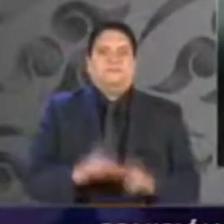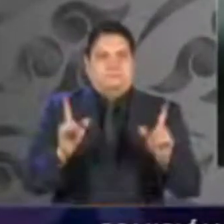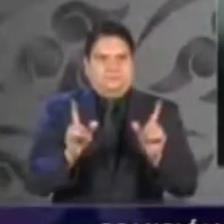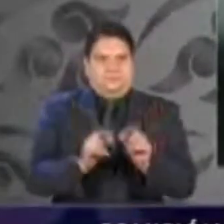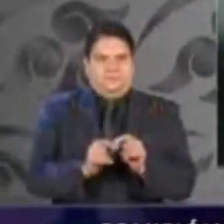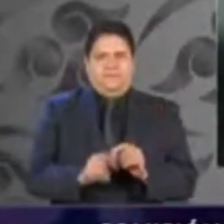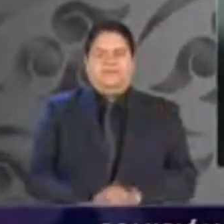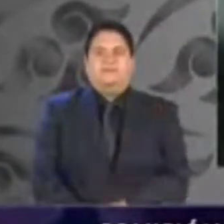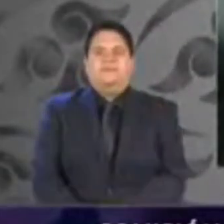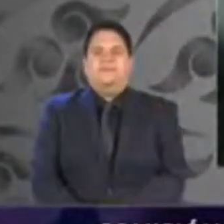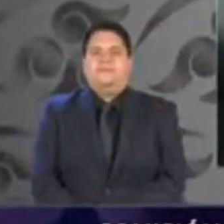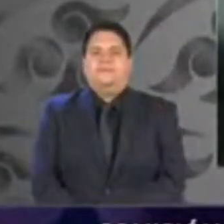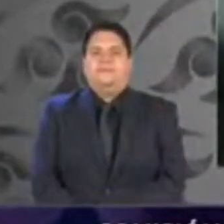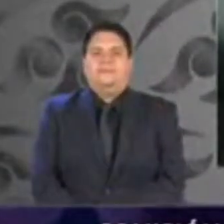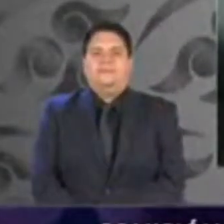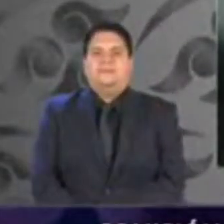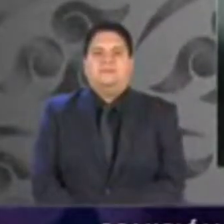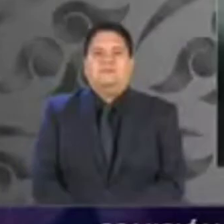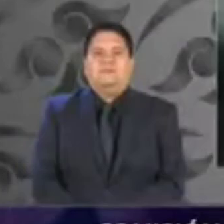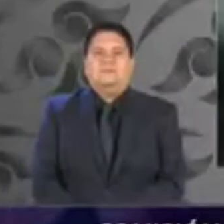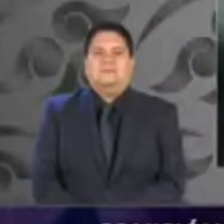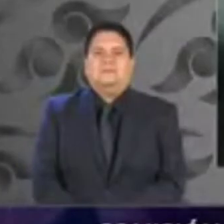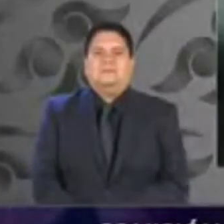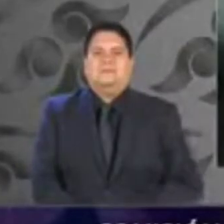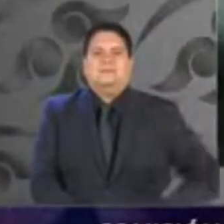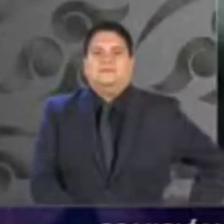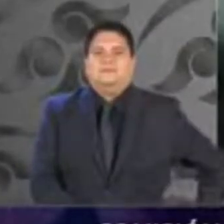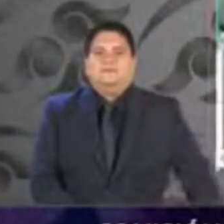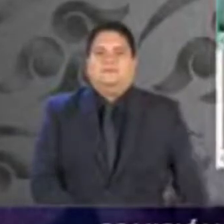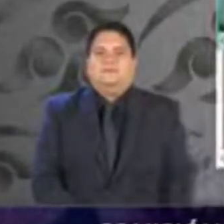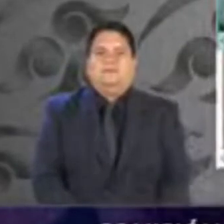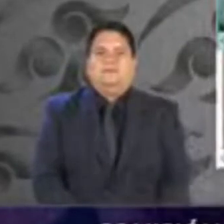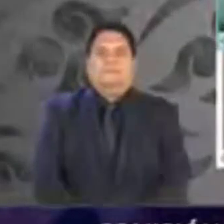cuanto, senadora presidenta, y gracias por su atención.